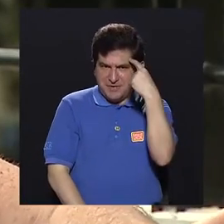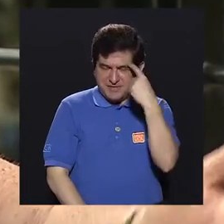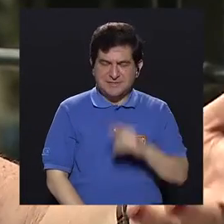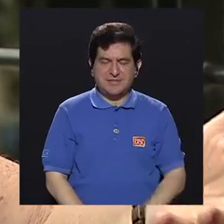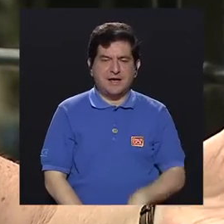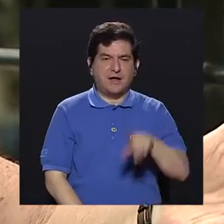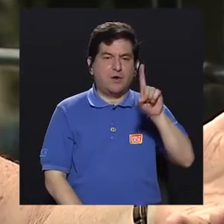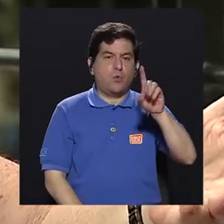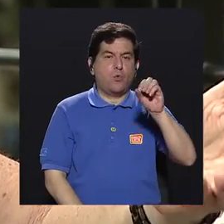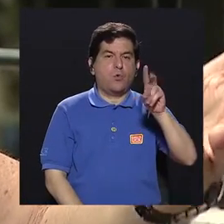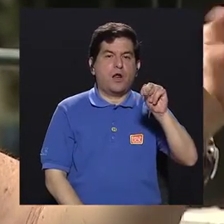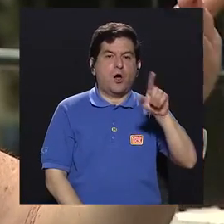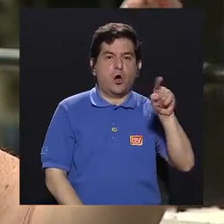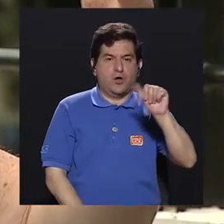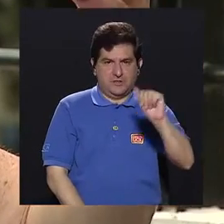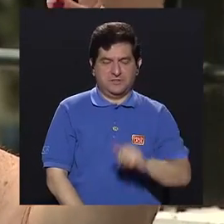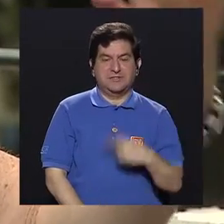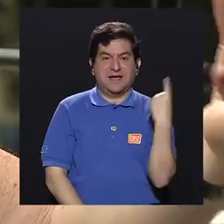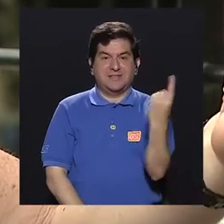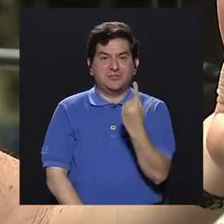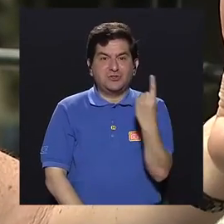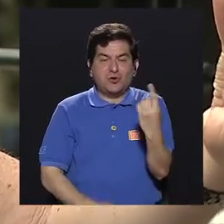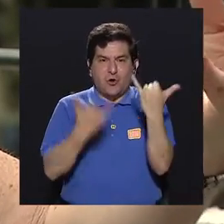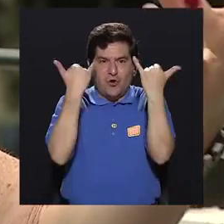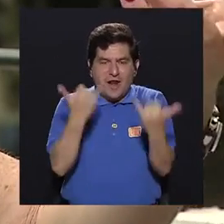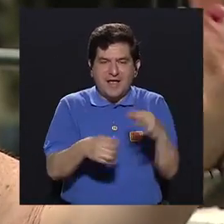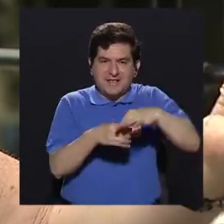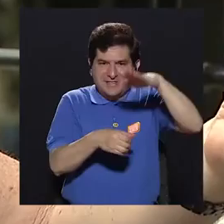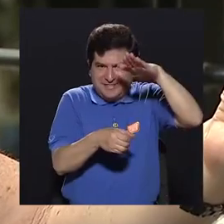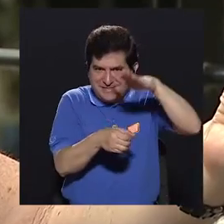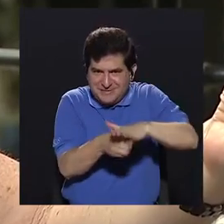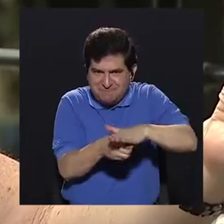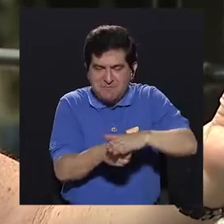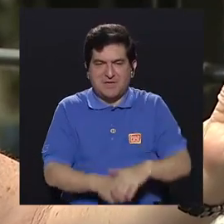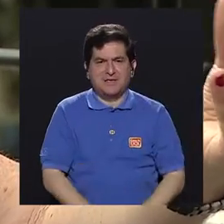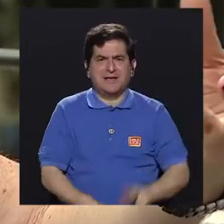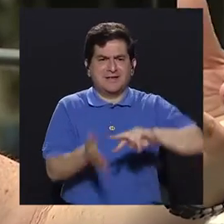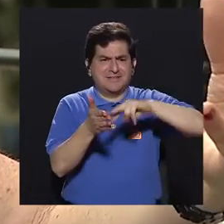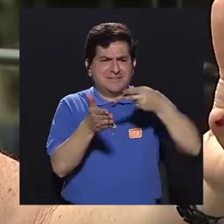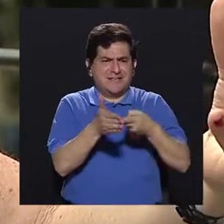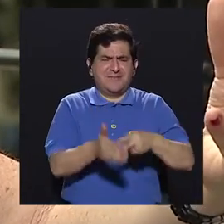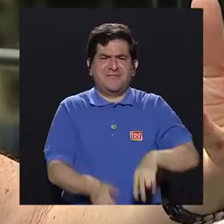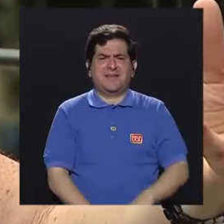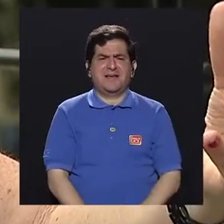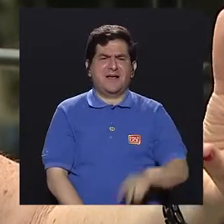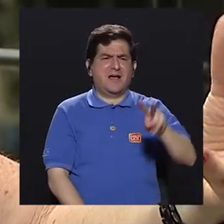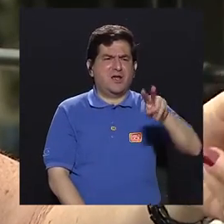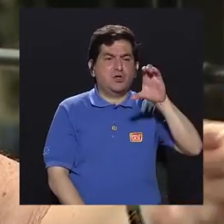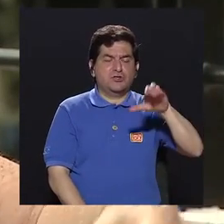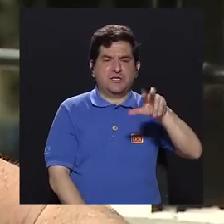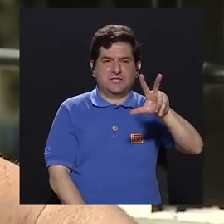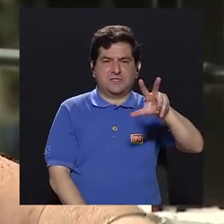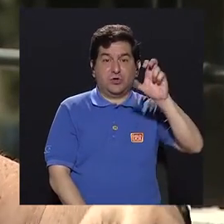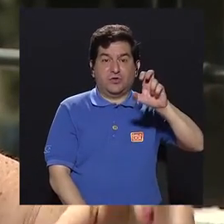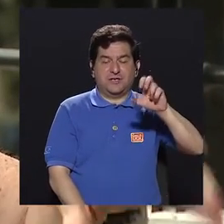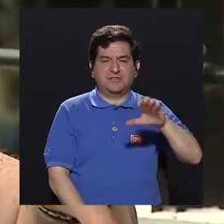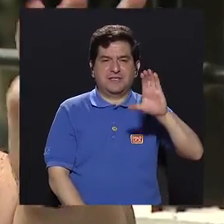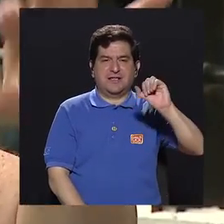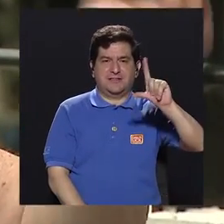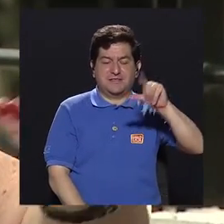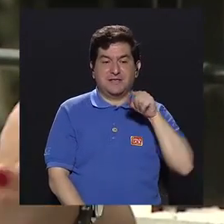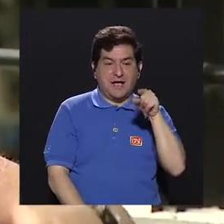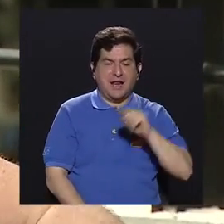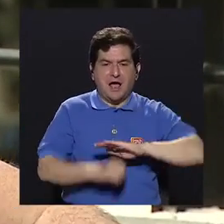una onza solita, de semilla solita, nos da 200, 300 calorías, ahora,